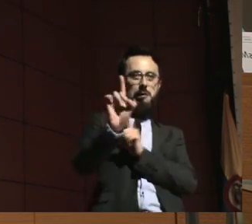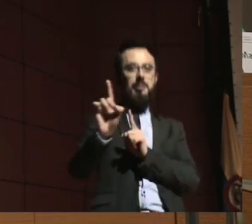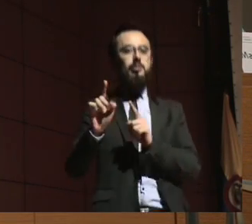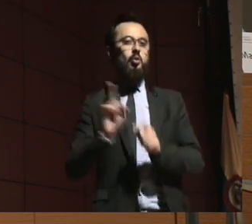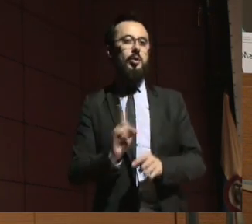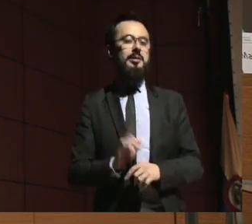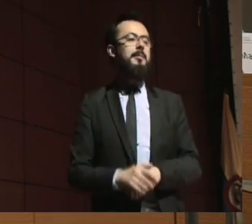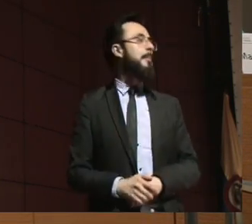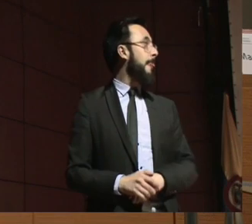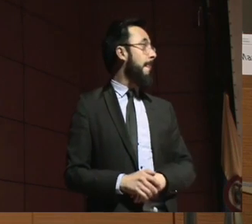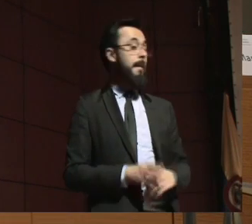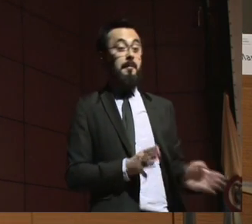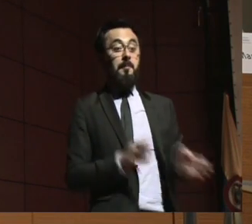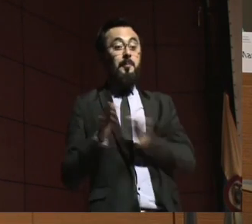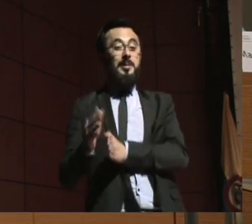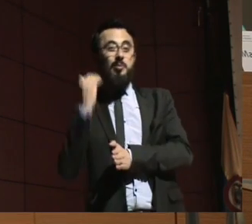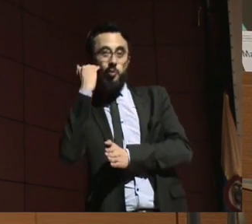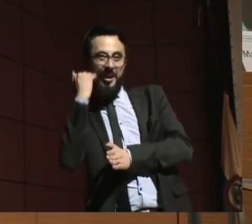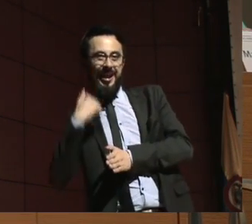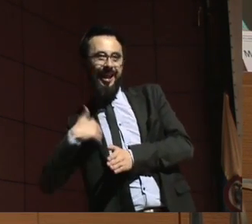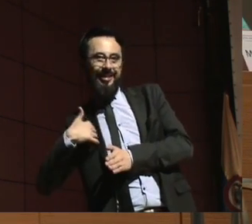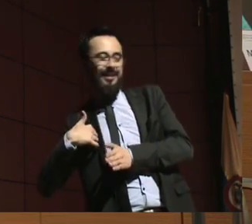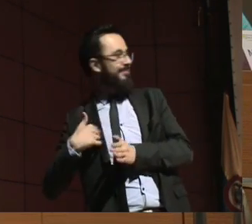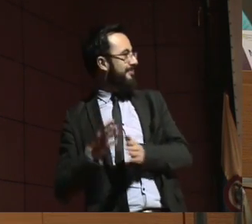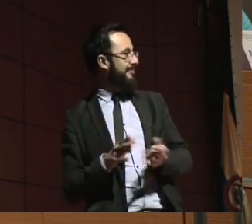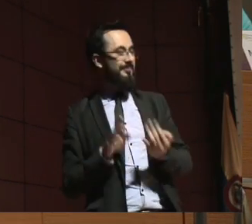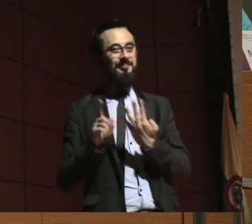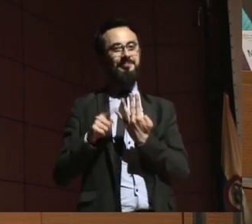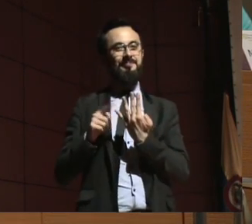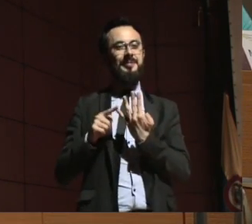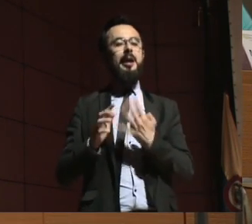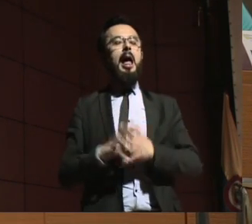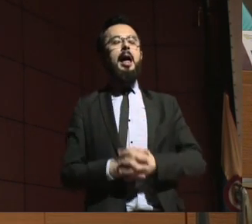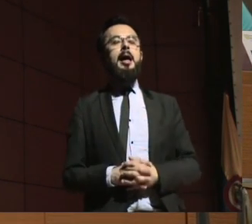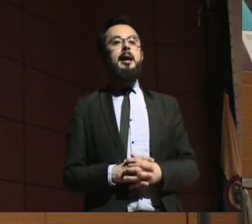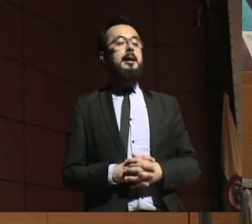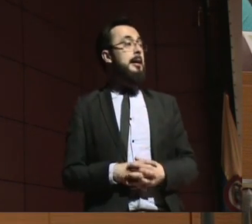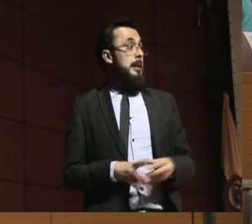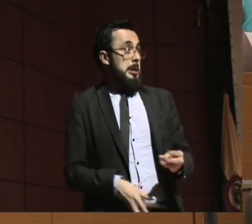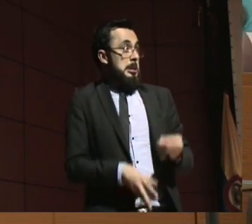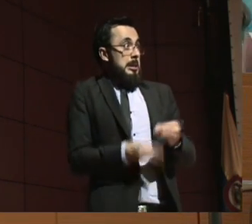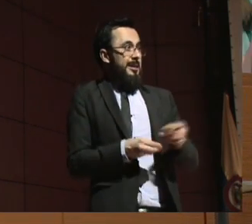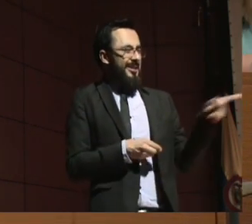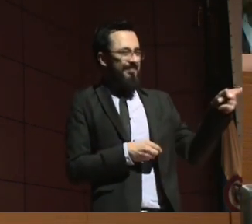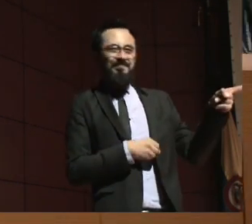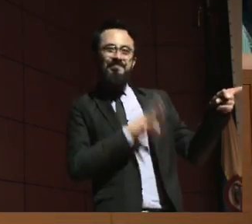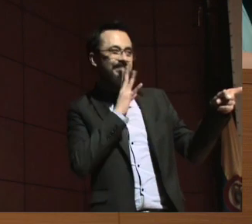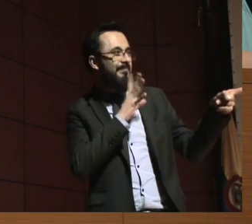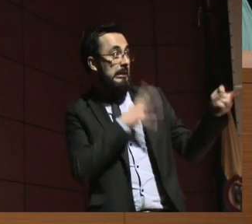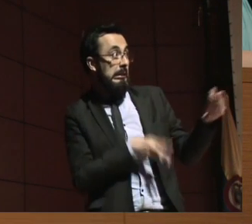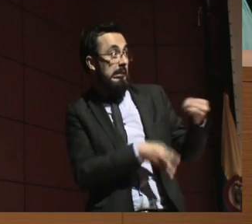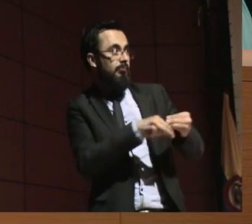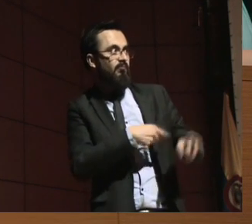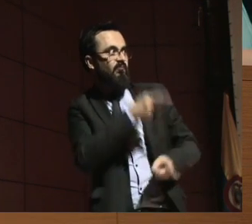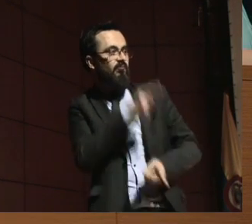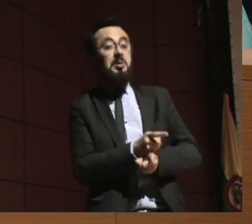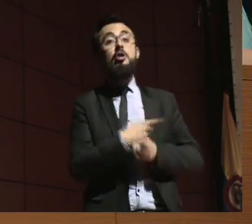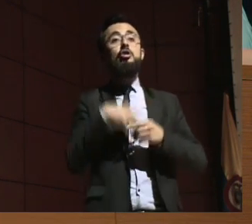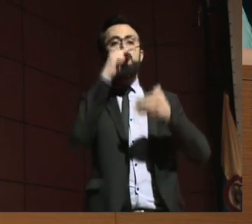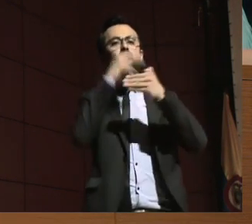Para agregar nada más que algo, ratificando lo que está diciendo Juan Sebastián, es que en materia de niños,